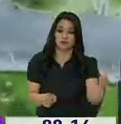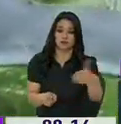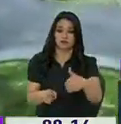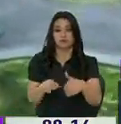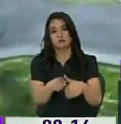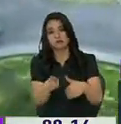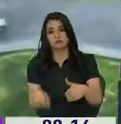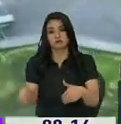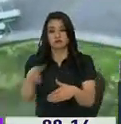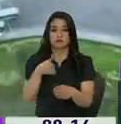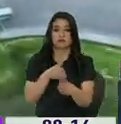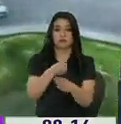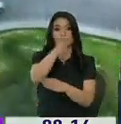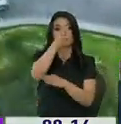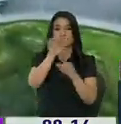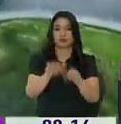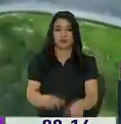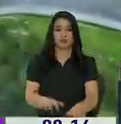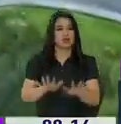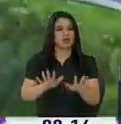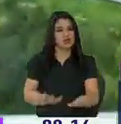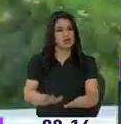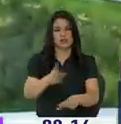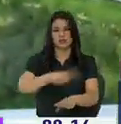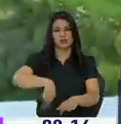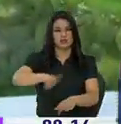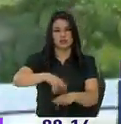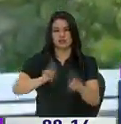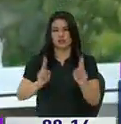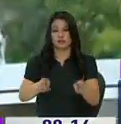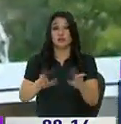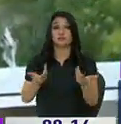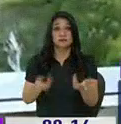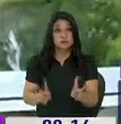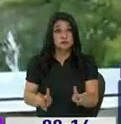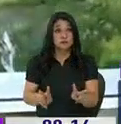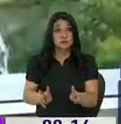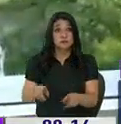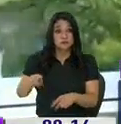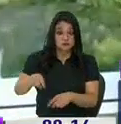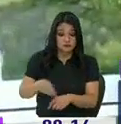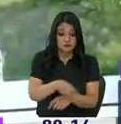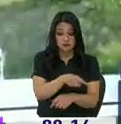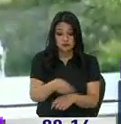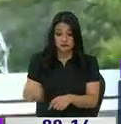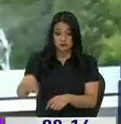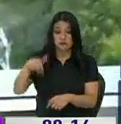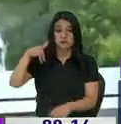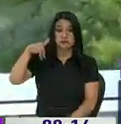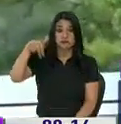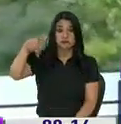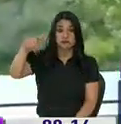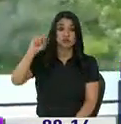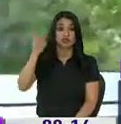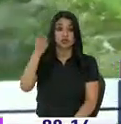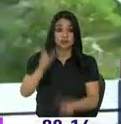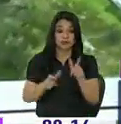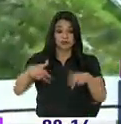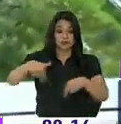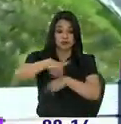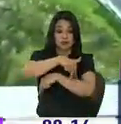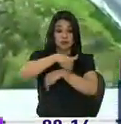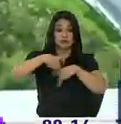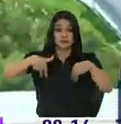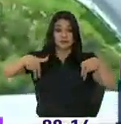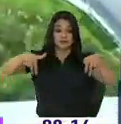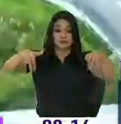recto como normalmente o habitualmente lo hacía la ciudadanía. También van a ver cruces peatonales en cada una de las intersecciones porque hay que tomar